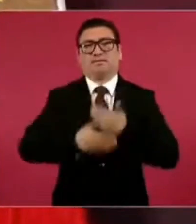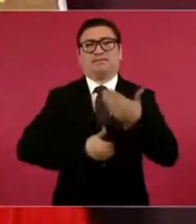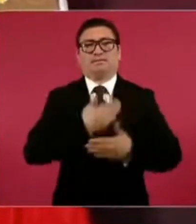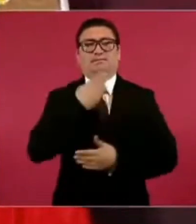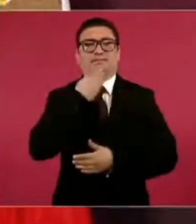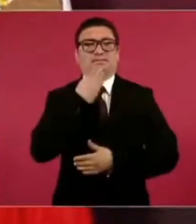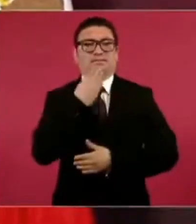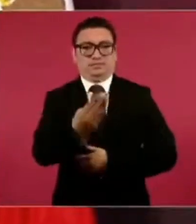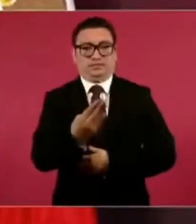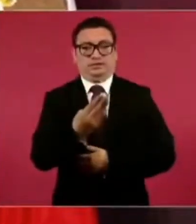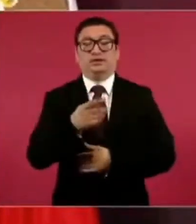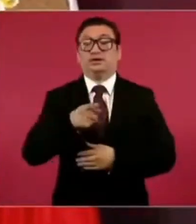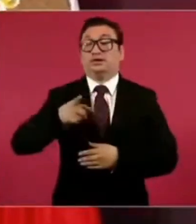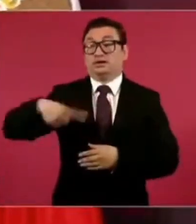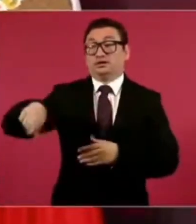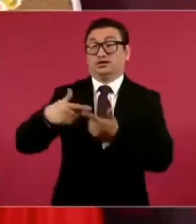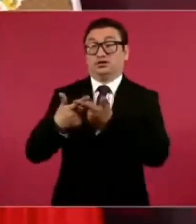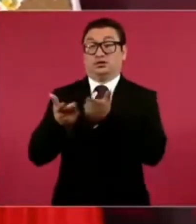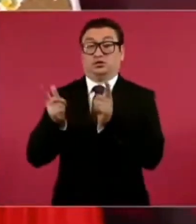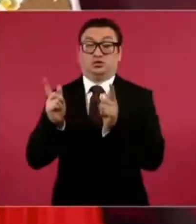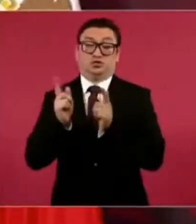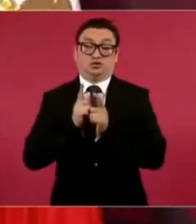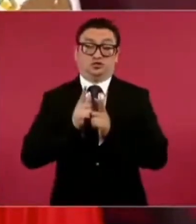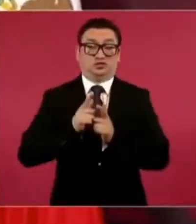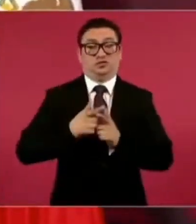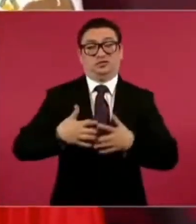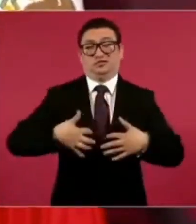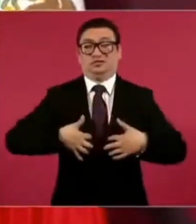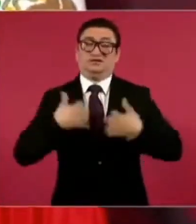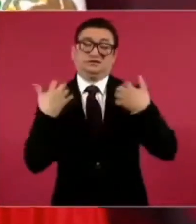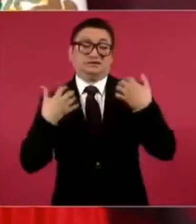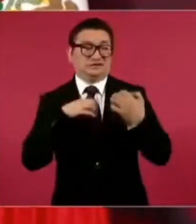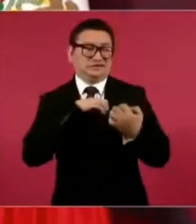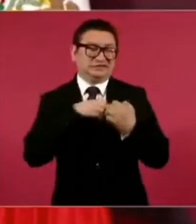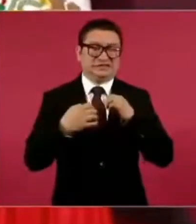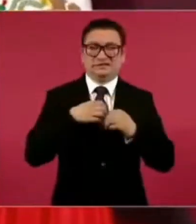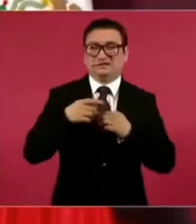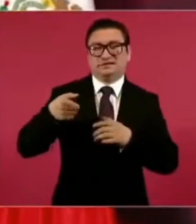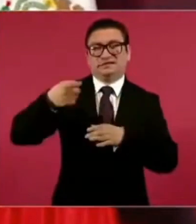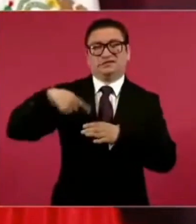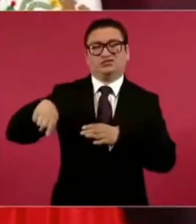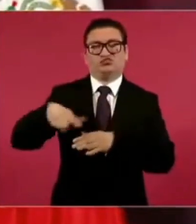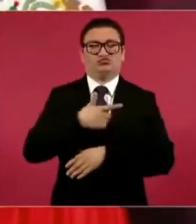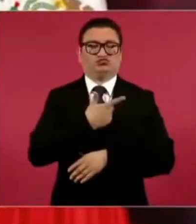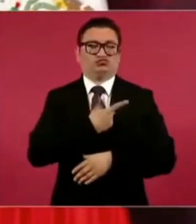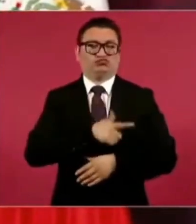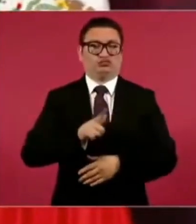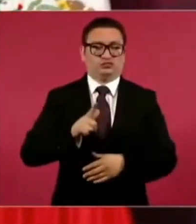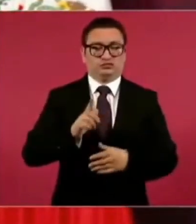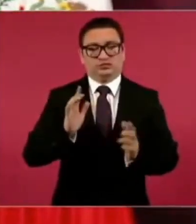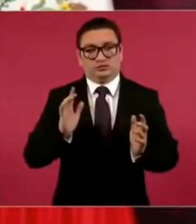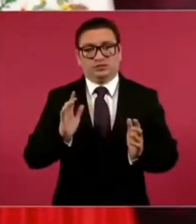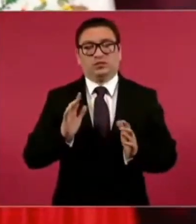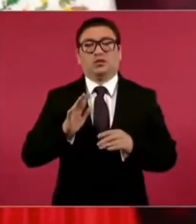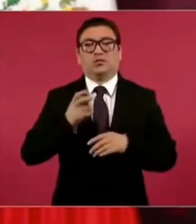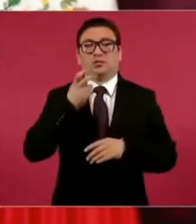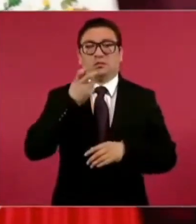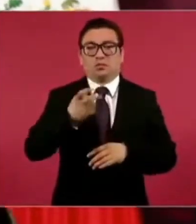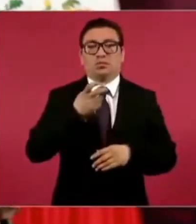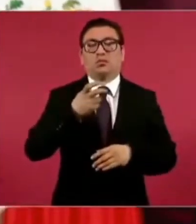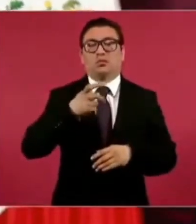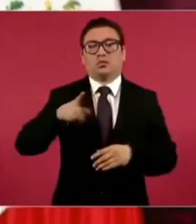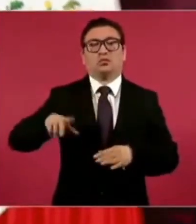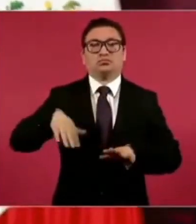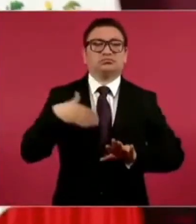una reacción conservadora, hay un bloque reaccionario que está en contra de